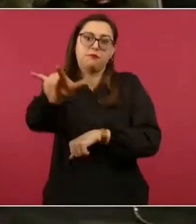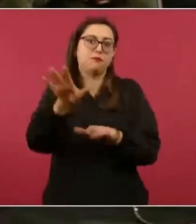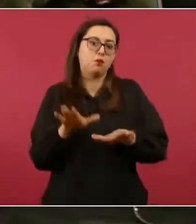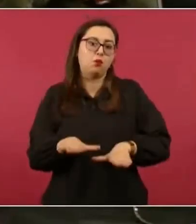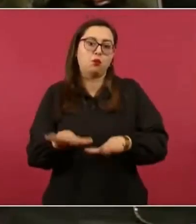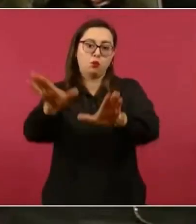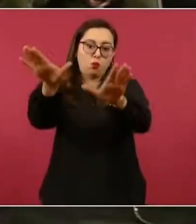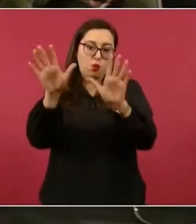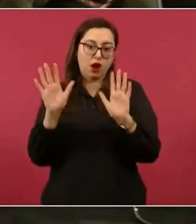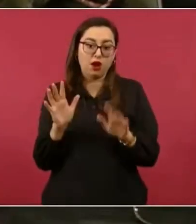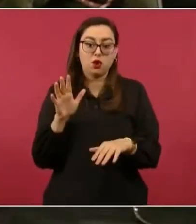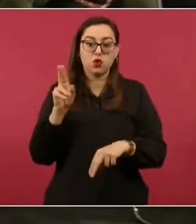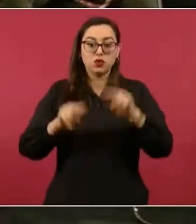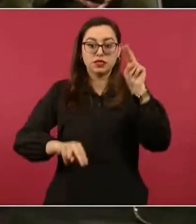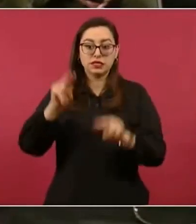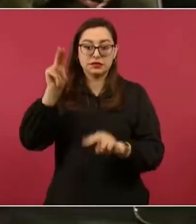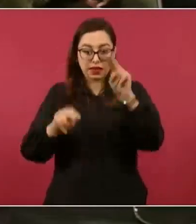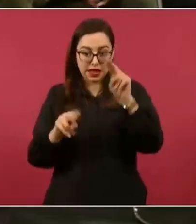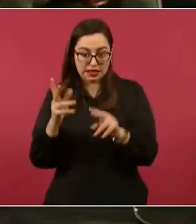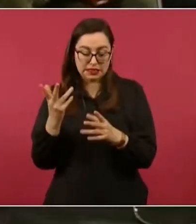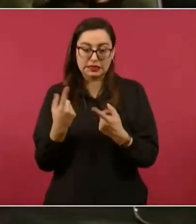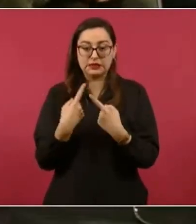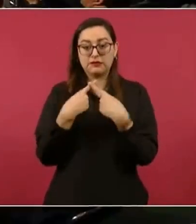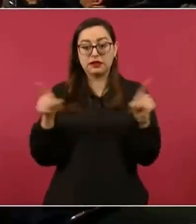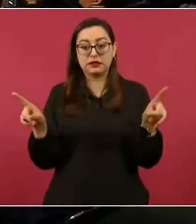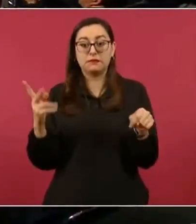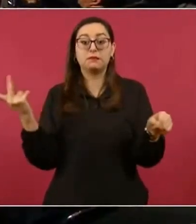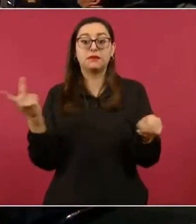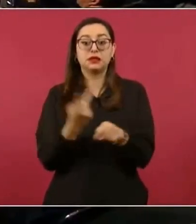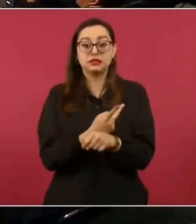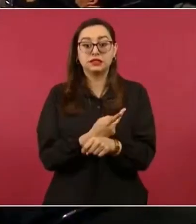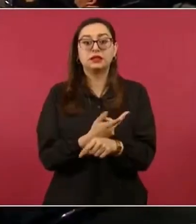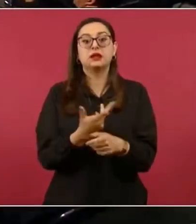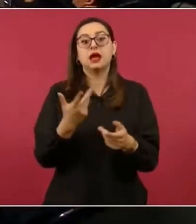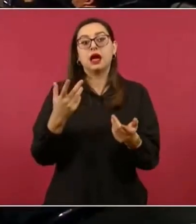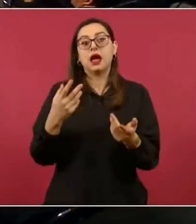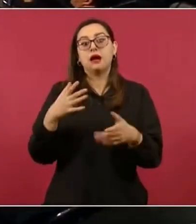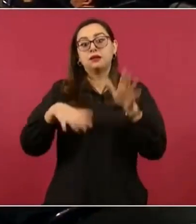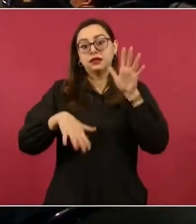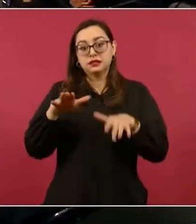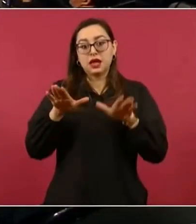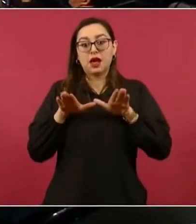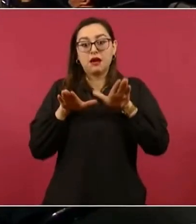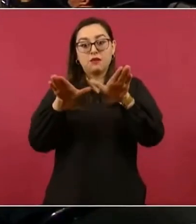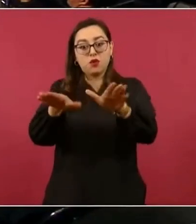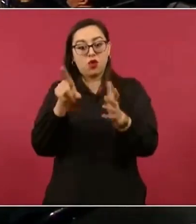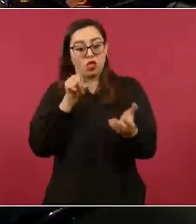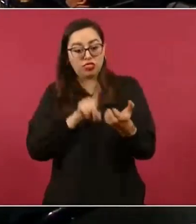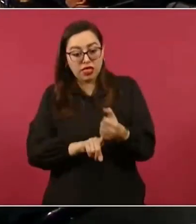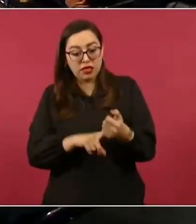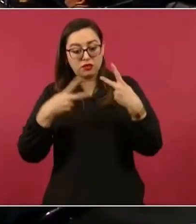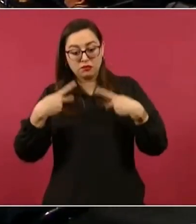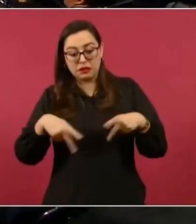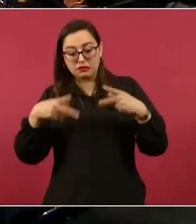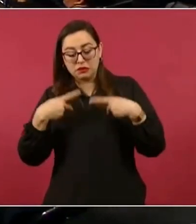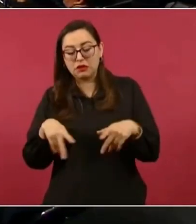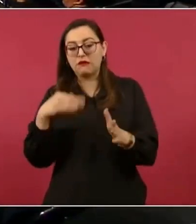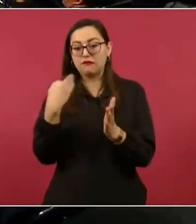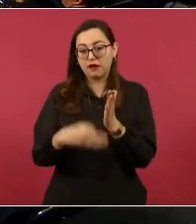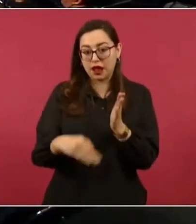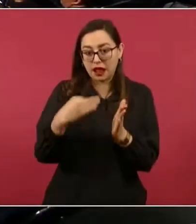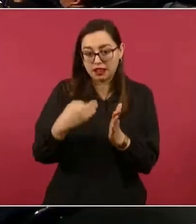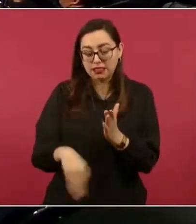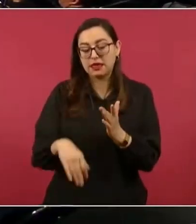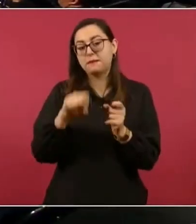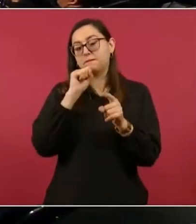le ha cuestionado y por eso la degradación, fue que no tiene el personal suficiente y también no tiene los programas informáticos para hacer